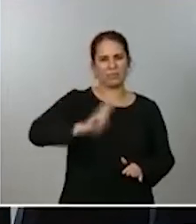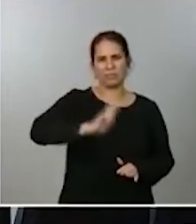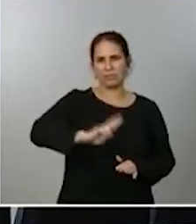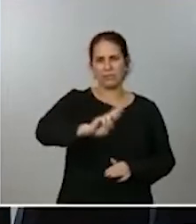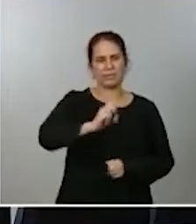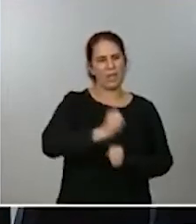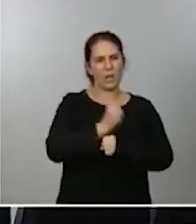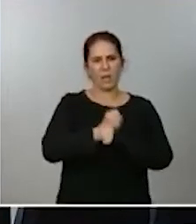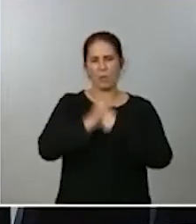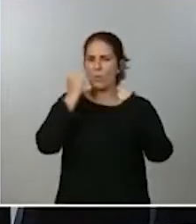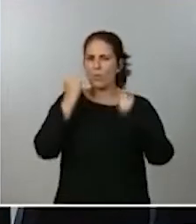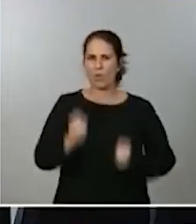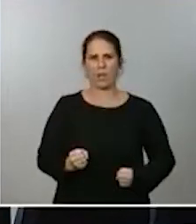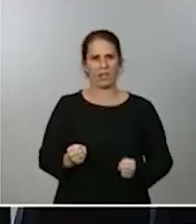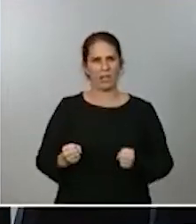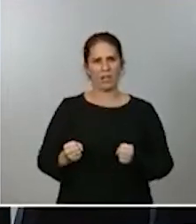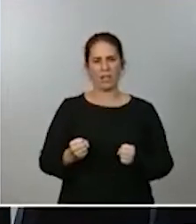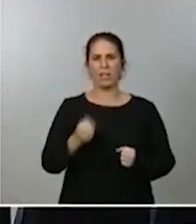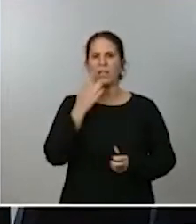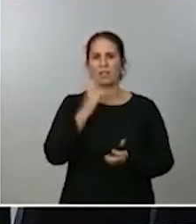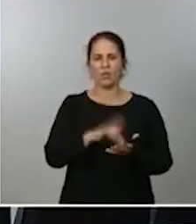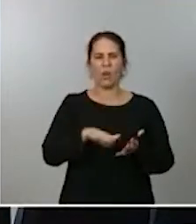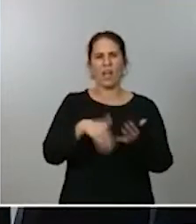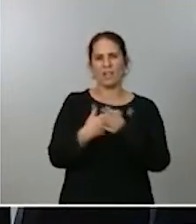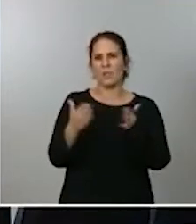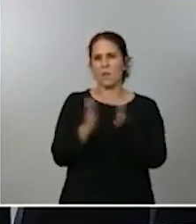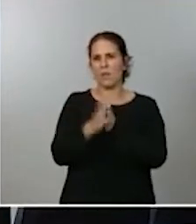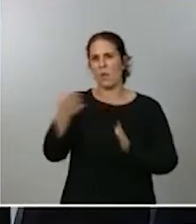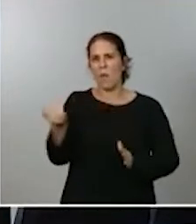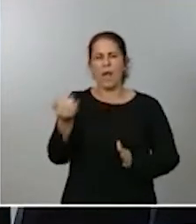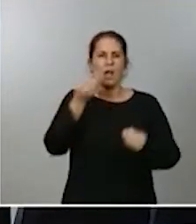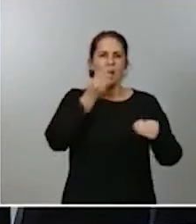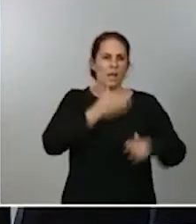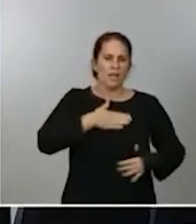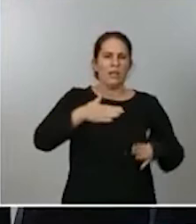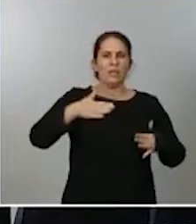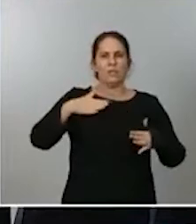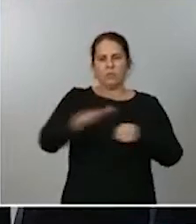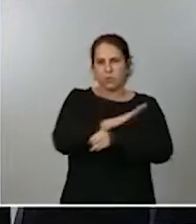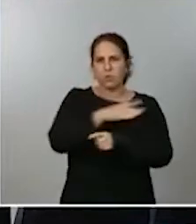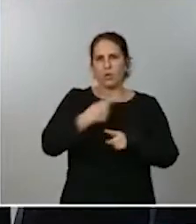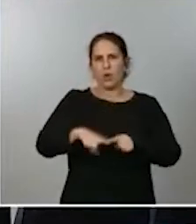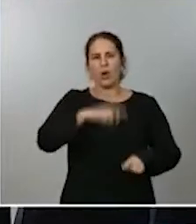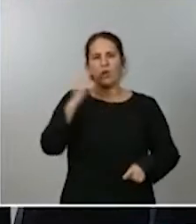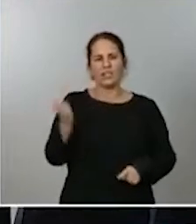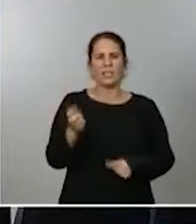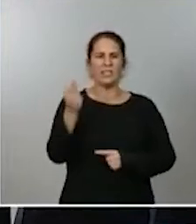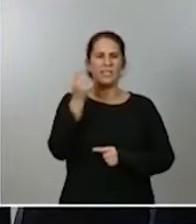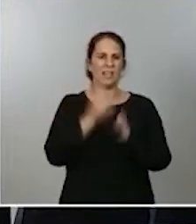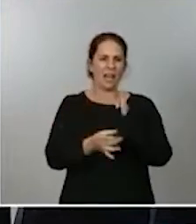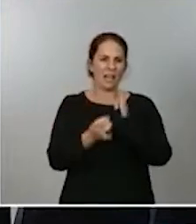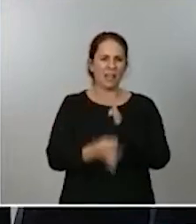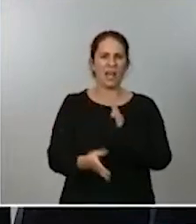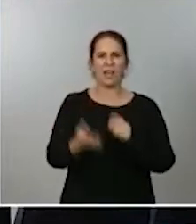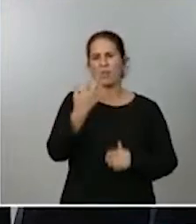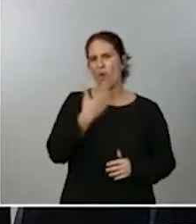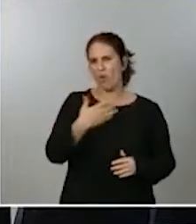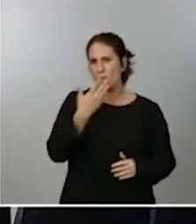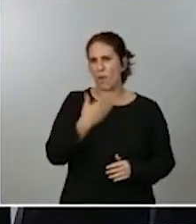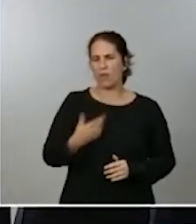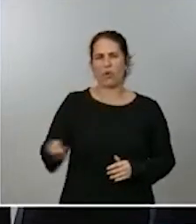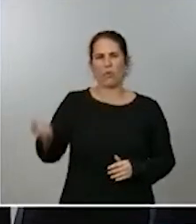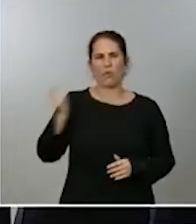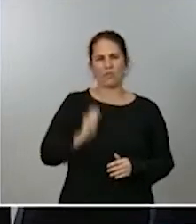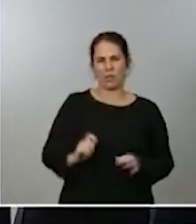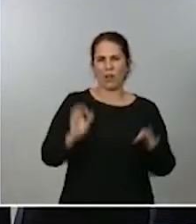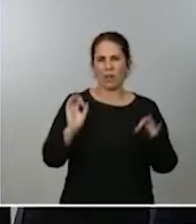cubriendo las bajas de compañeros y por otra parte atendiendo con criterios de calidad con conocimiento con profesionalidad a todas